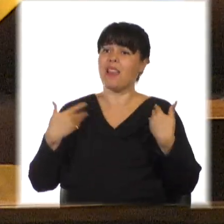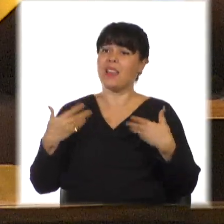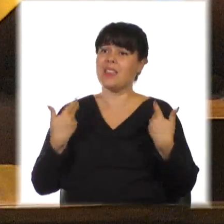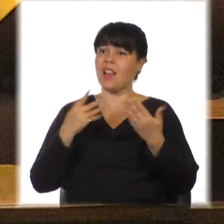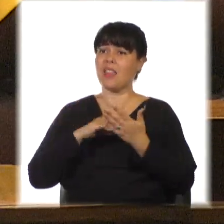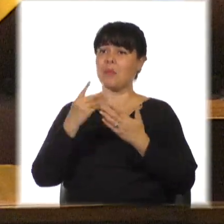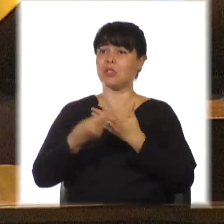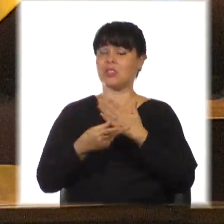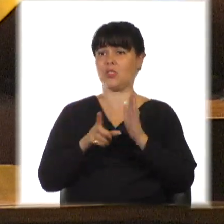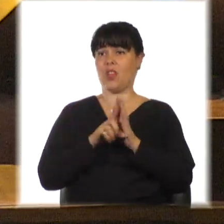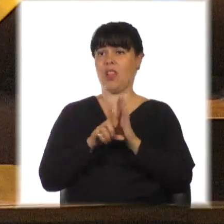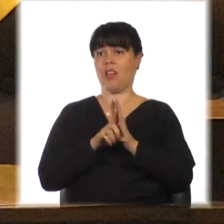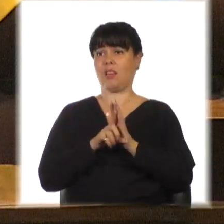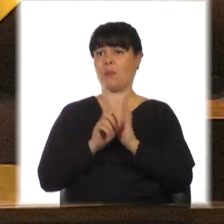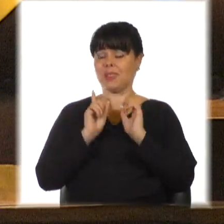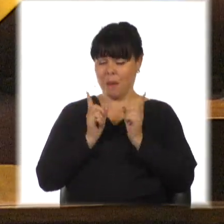en lo espiritual.